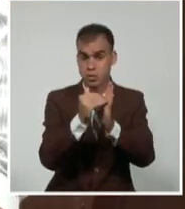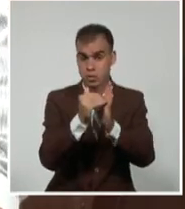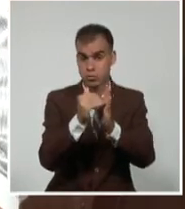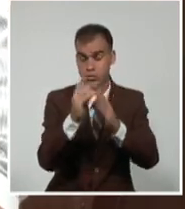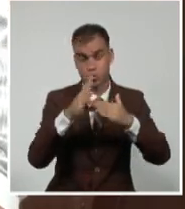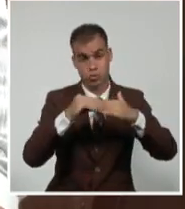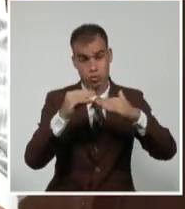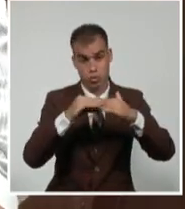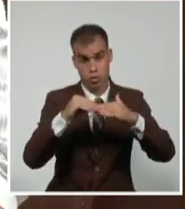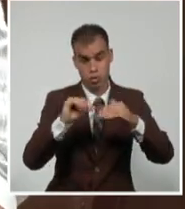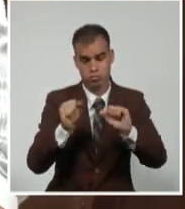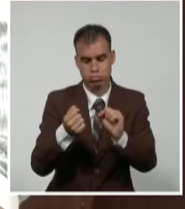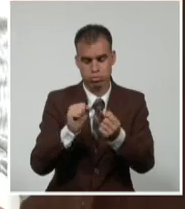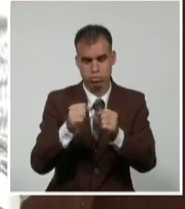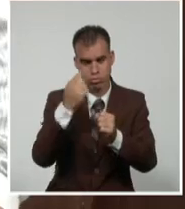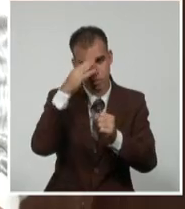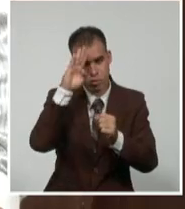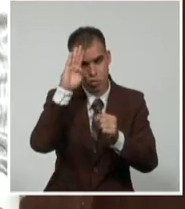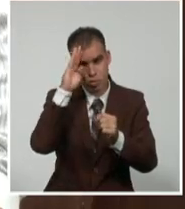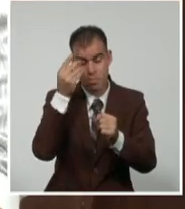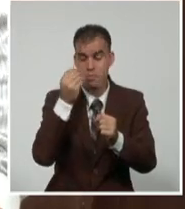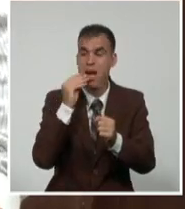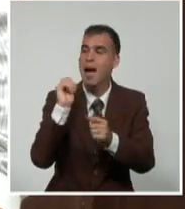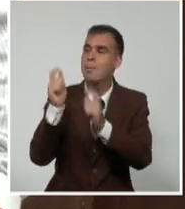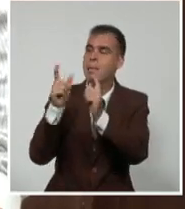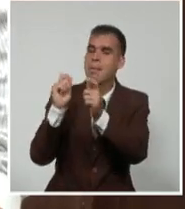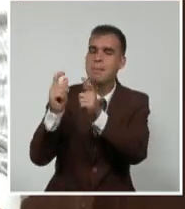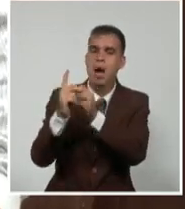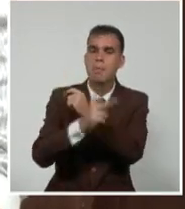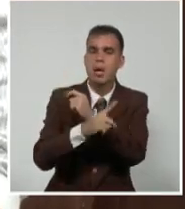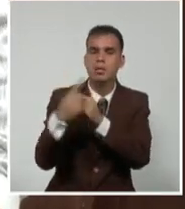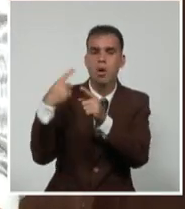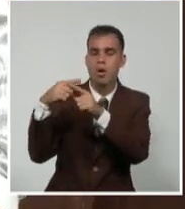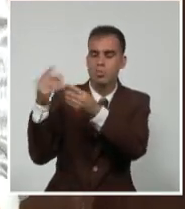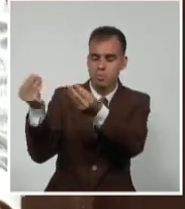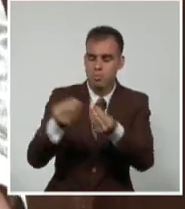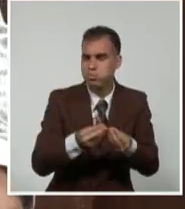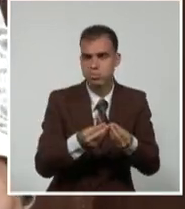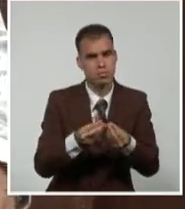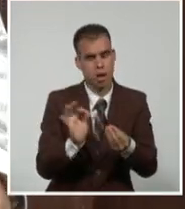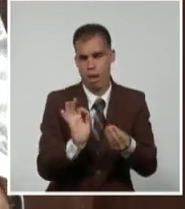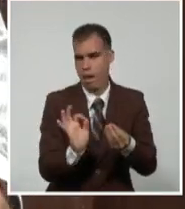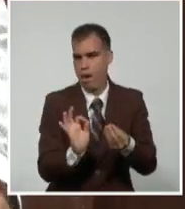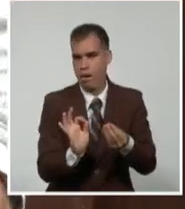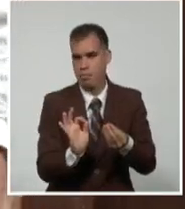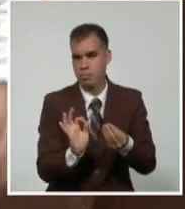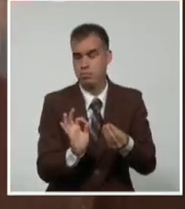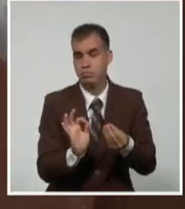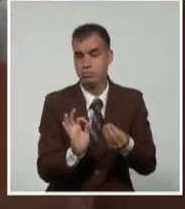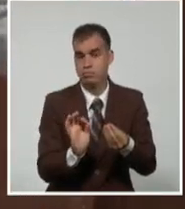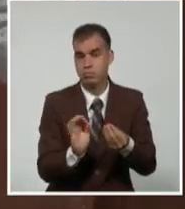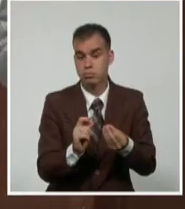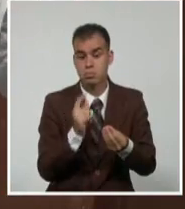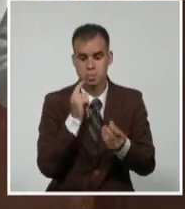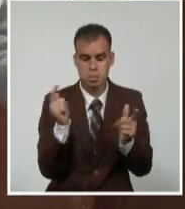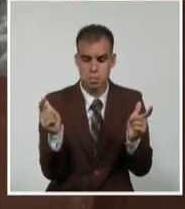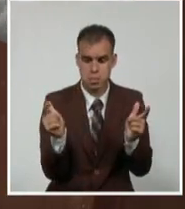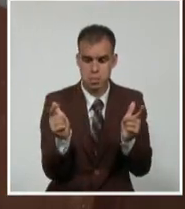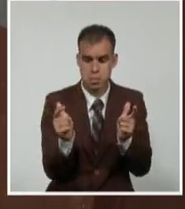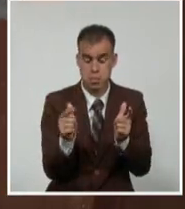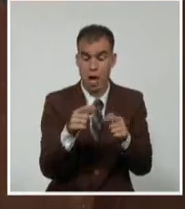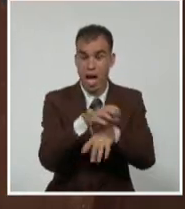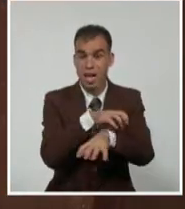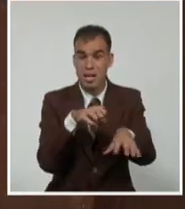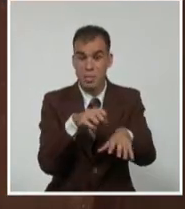país por concepto de disminución de importación de los químicos, se redujo la incidencia de muertes por hemoparásitos casi un 98